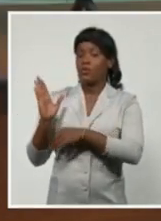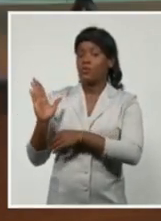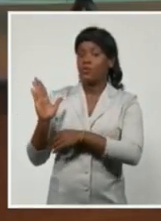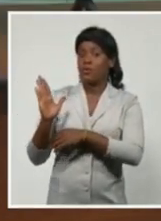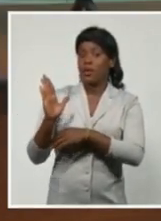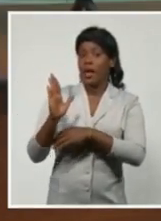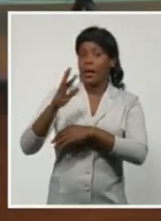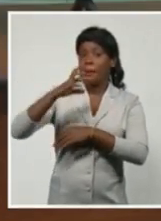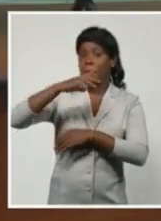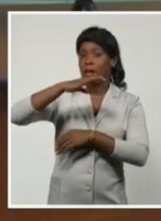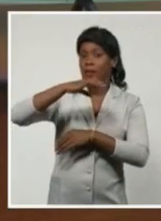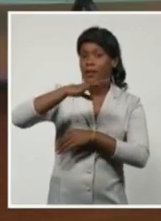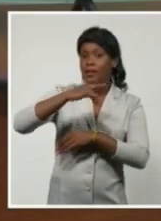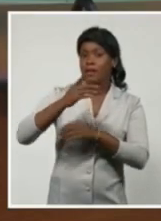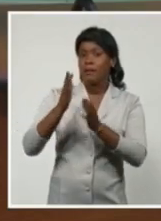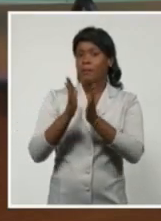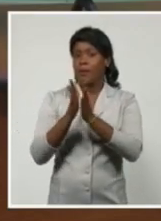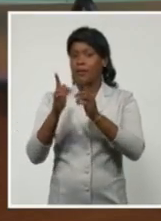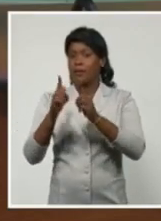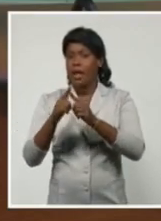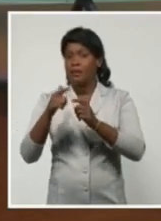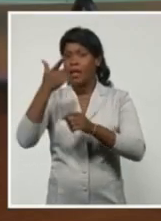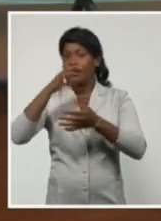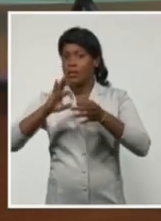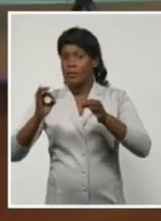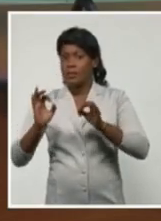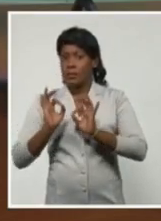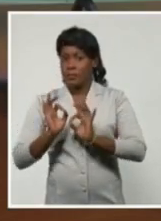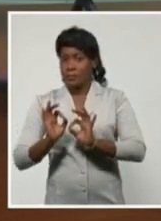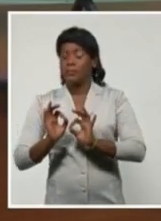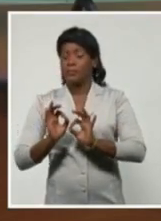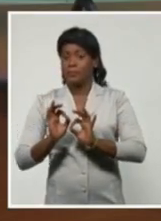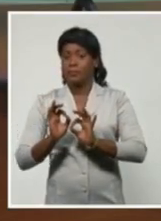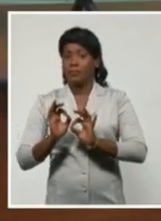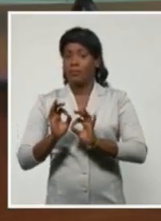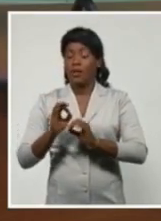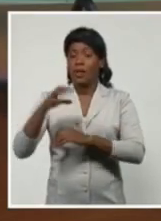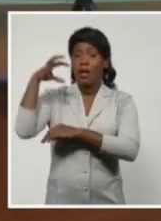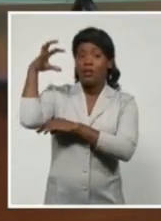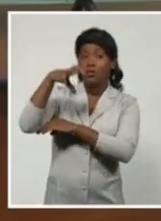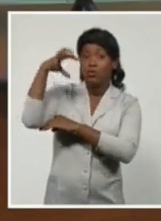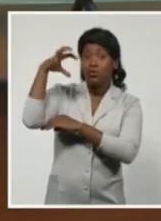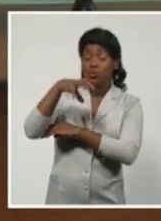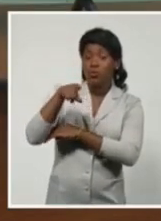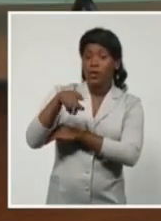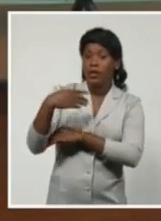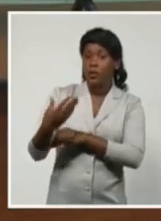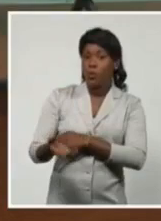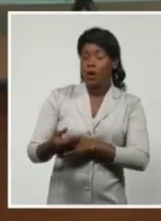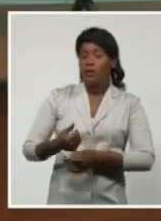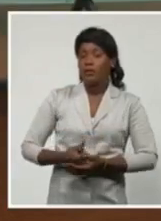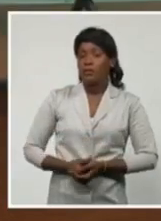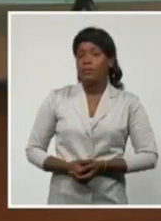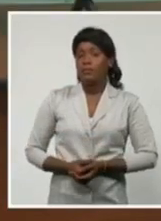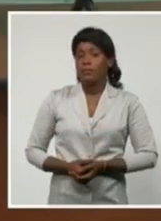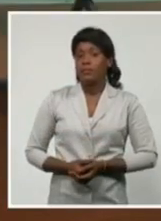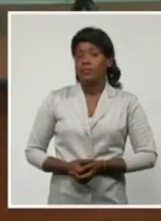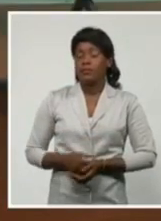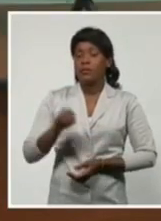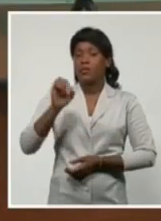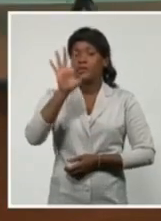el oeste. Y la lluvia, ¿qué ocurre con la lluvia? Recuerden que la lluvia está formada por zonas